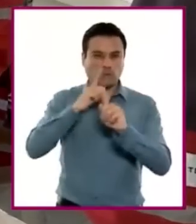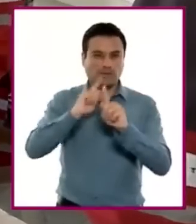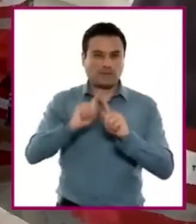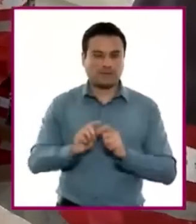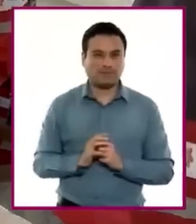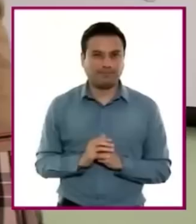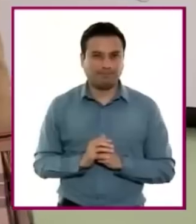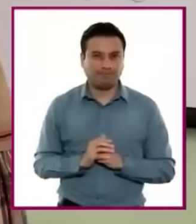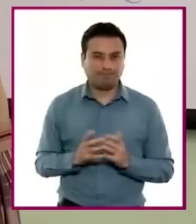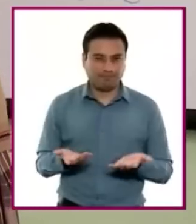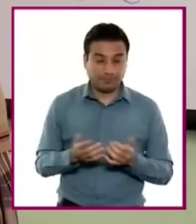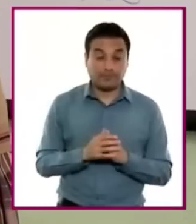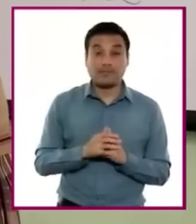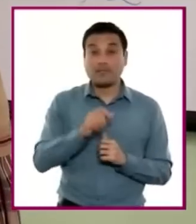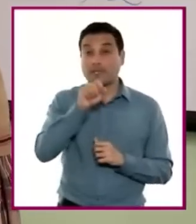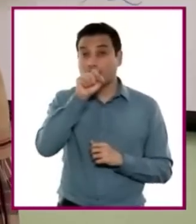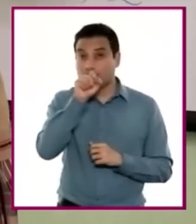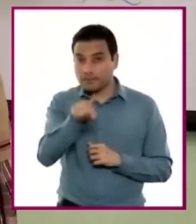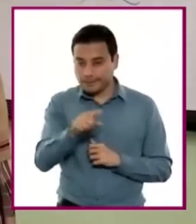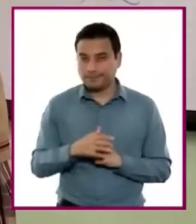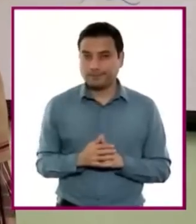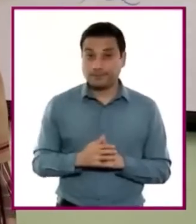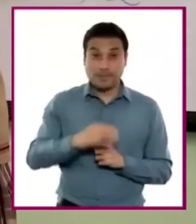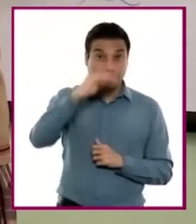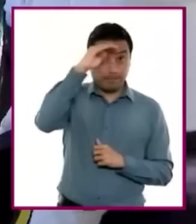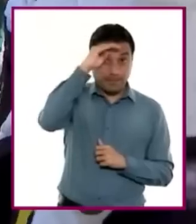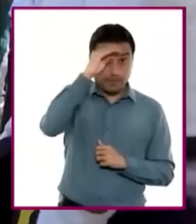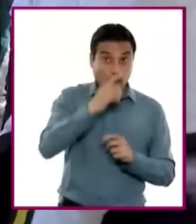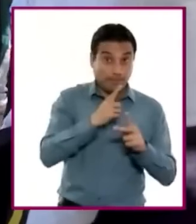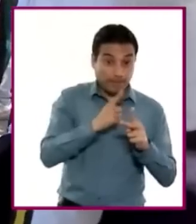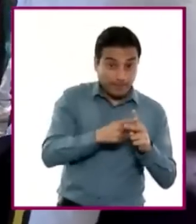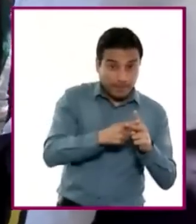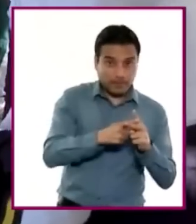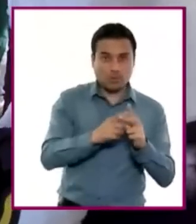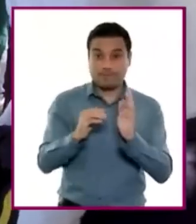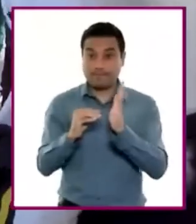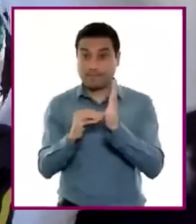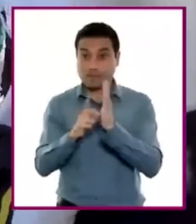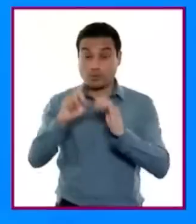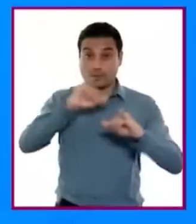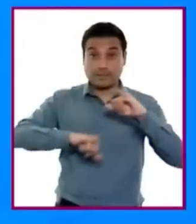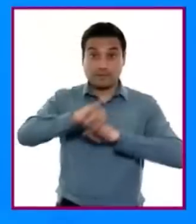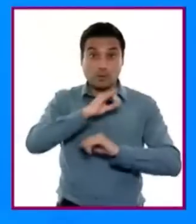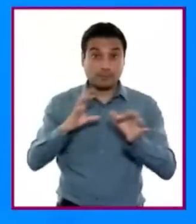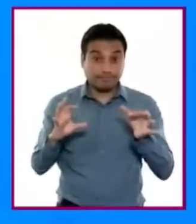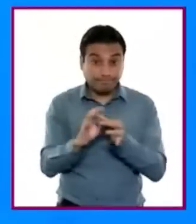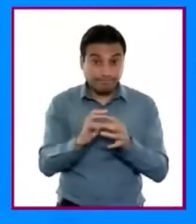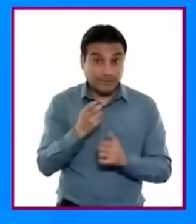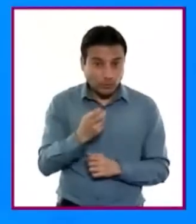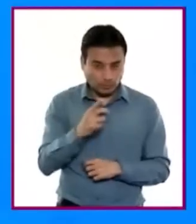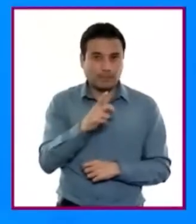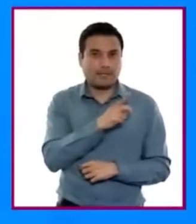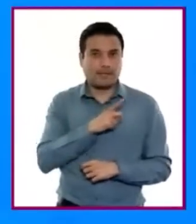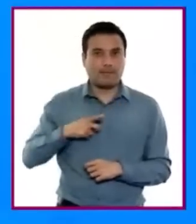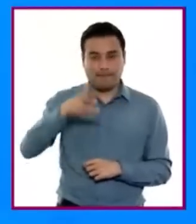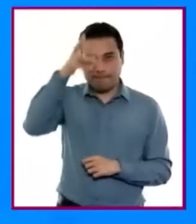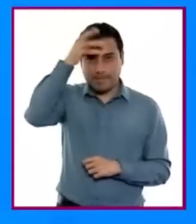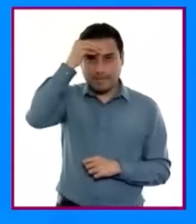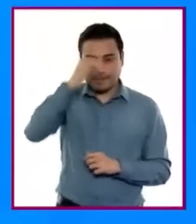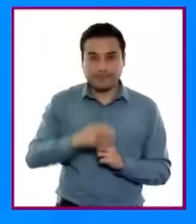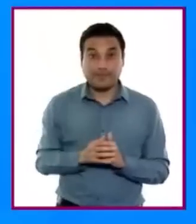potencia al establecer relaciones entre el pensamiento matemático y el pensamiento científico en las experiencias personales